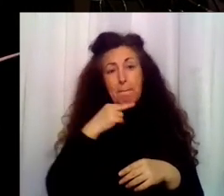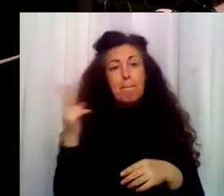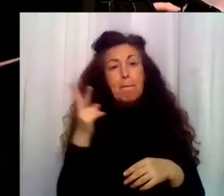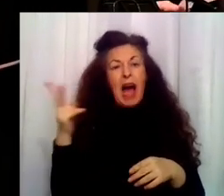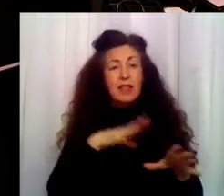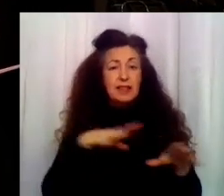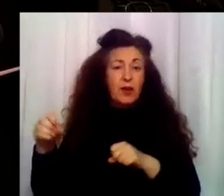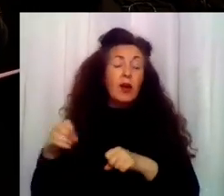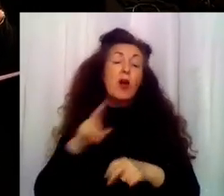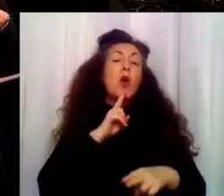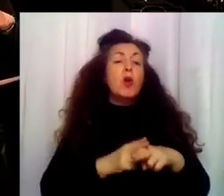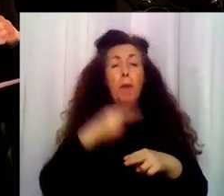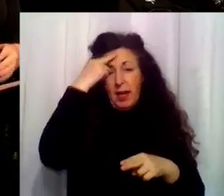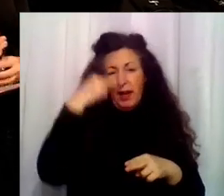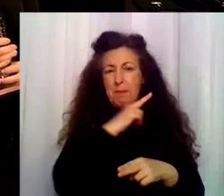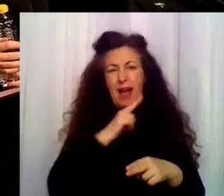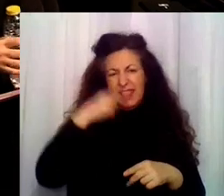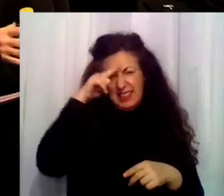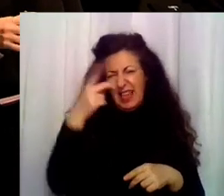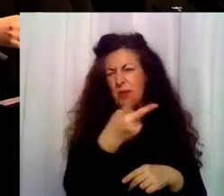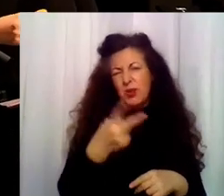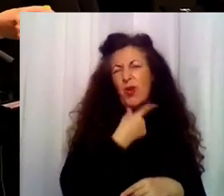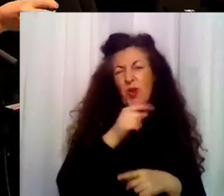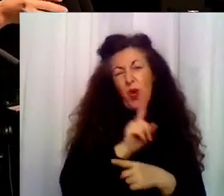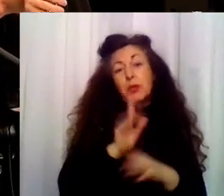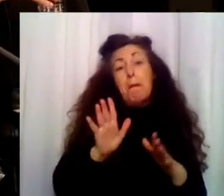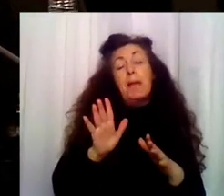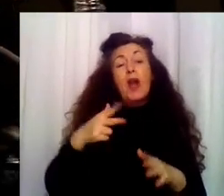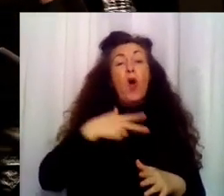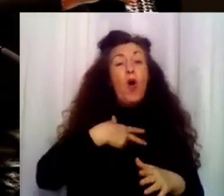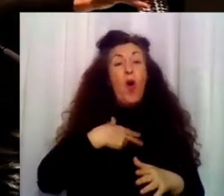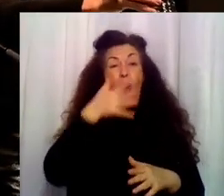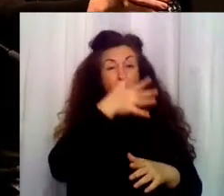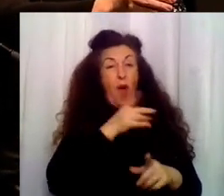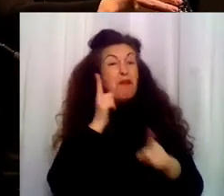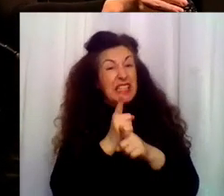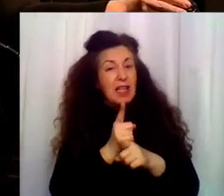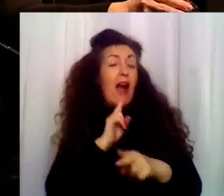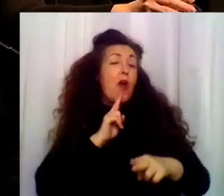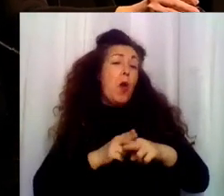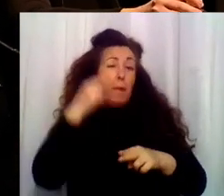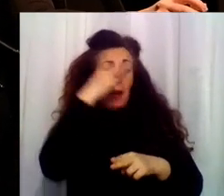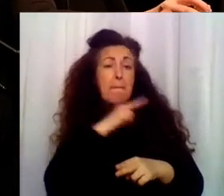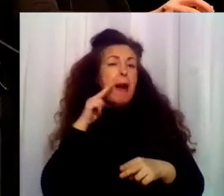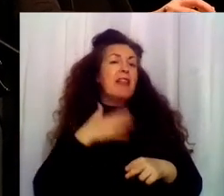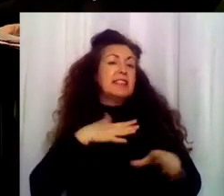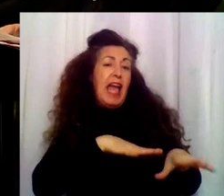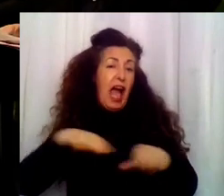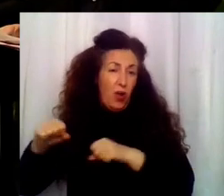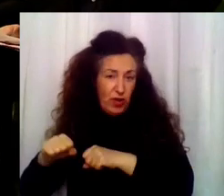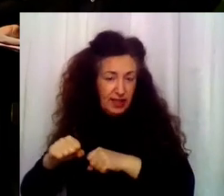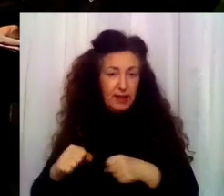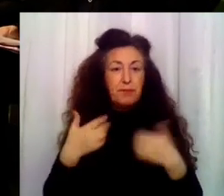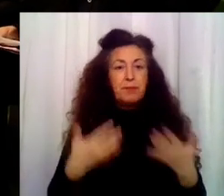pero así los nombra el fiscal de menores. Aquí en Rivas no tengo amigos, así que cuando vuelvo del colegio me quedo en casa